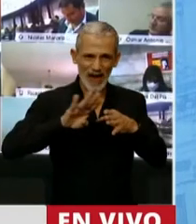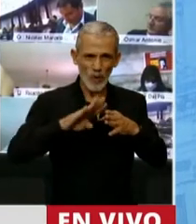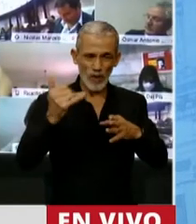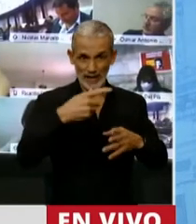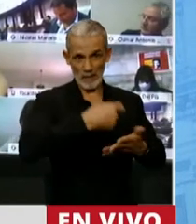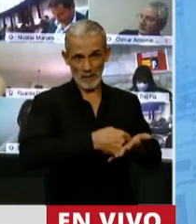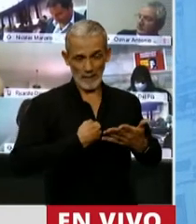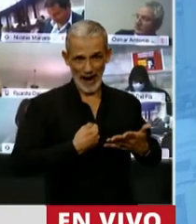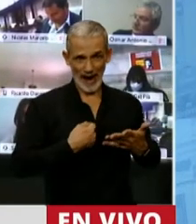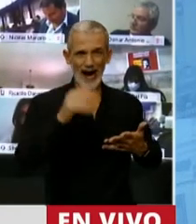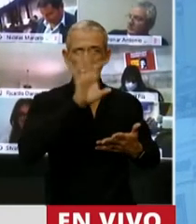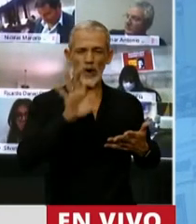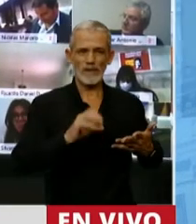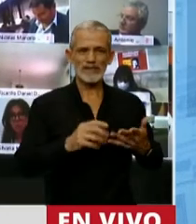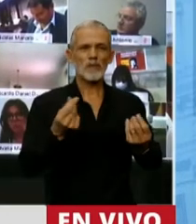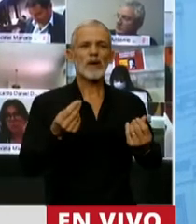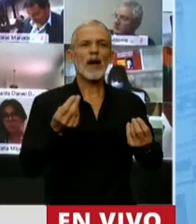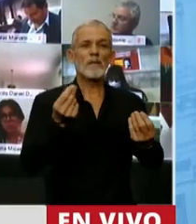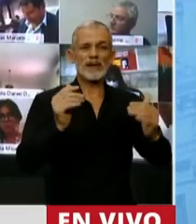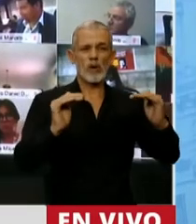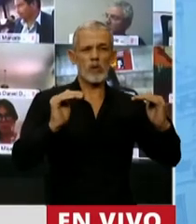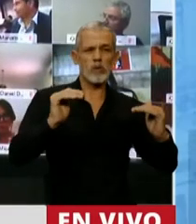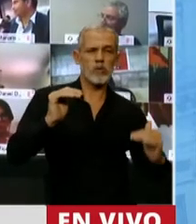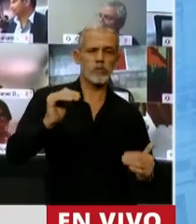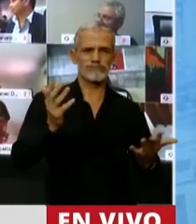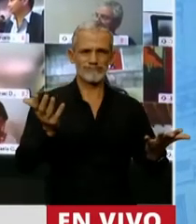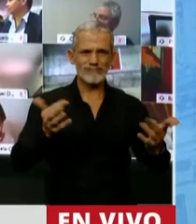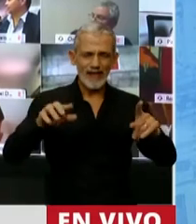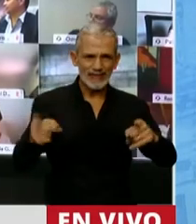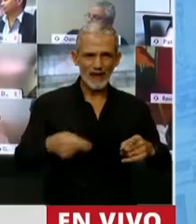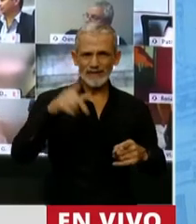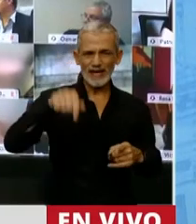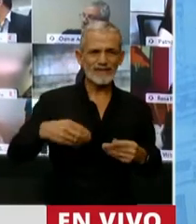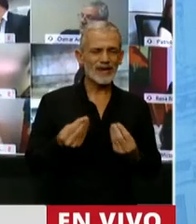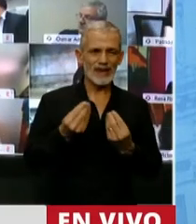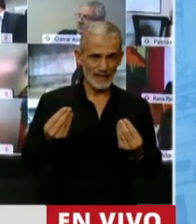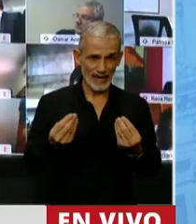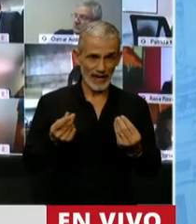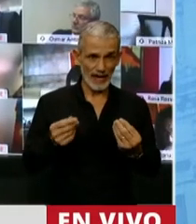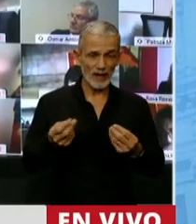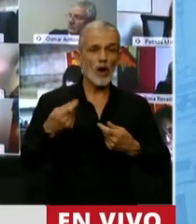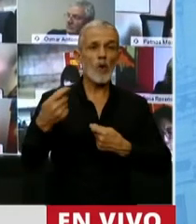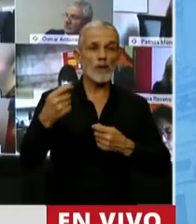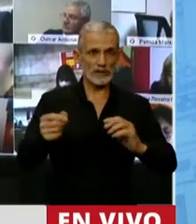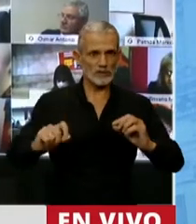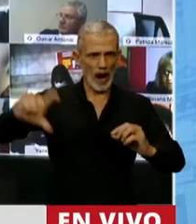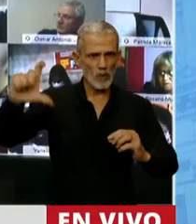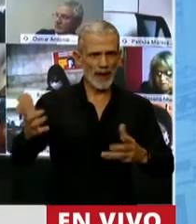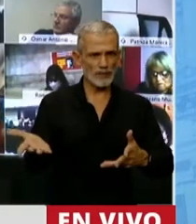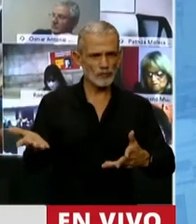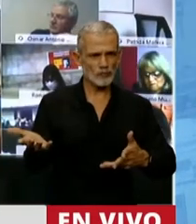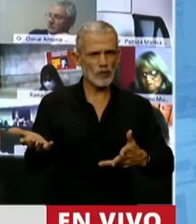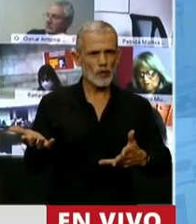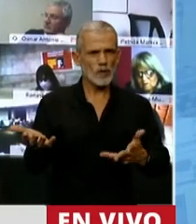de la desvalorización del peso, producto desde el aumento de jubilaciones, producto